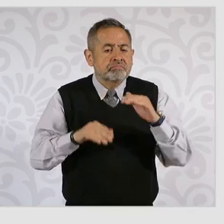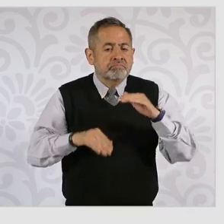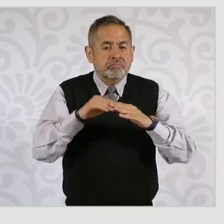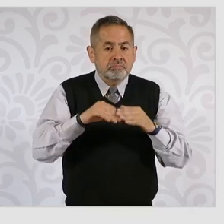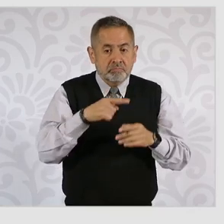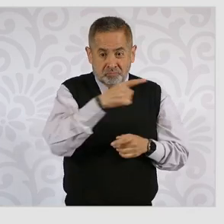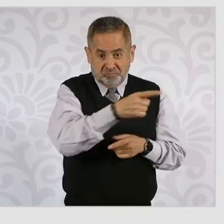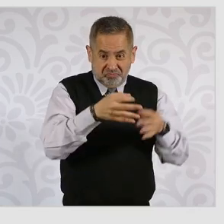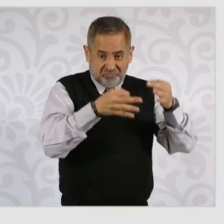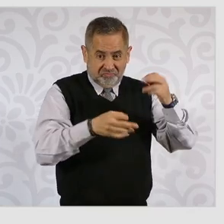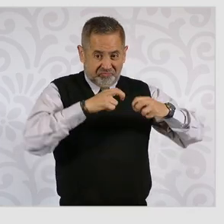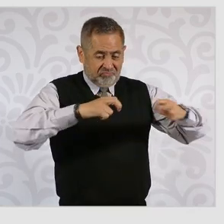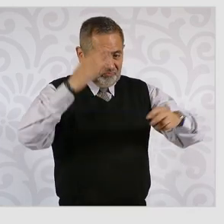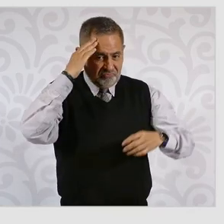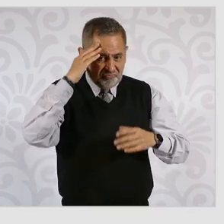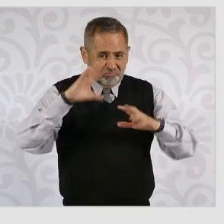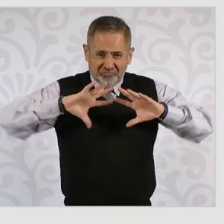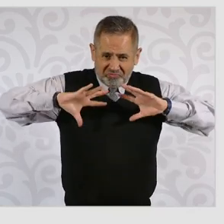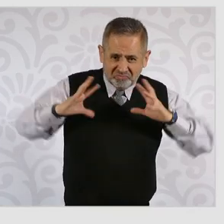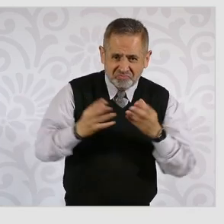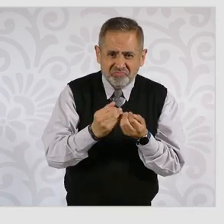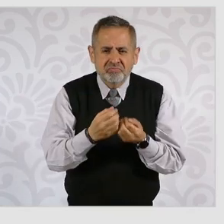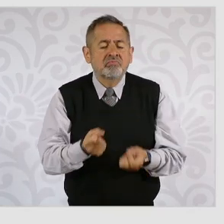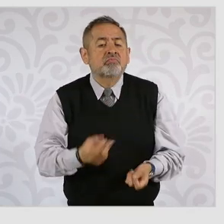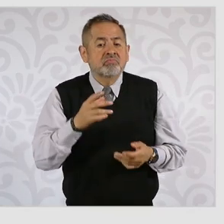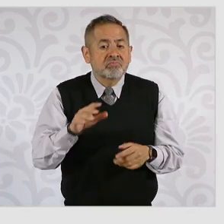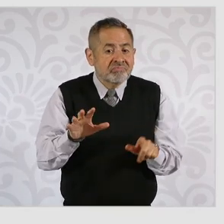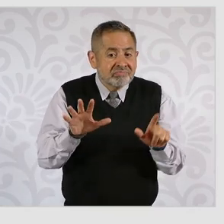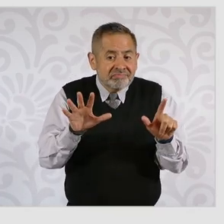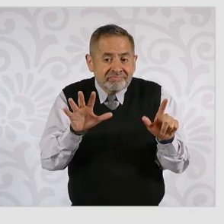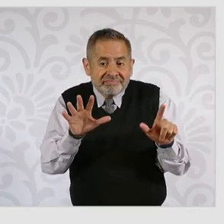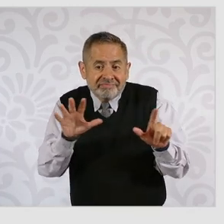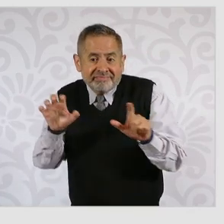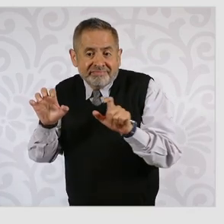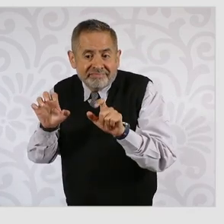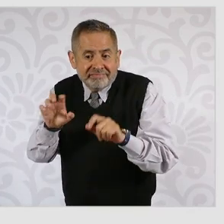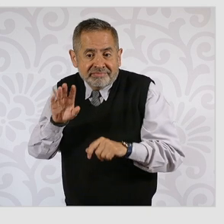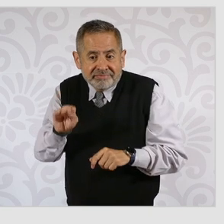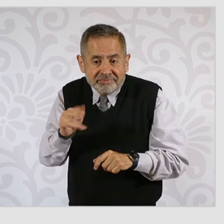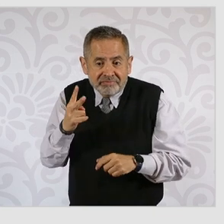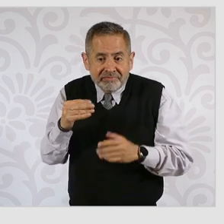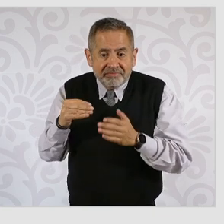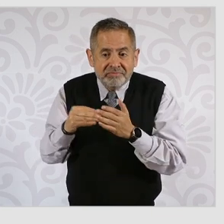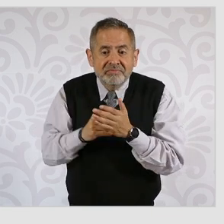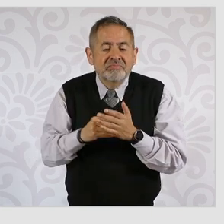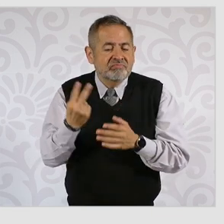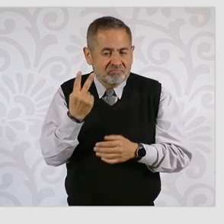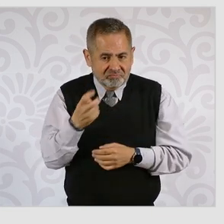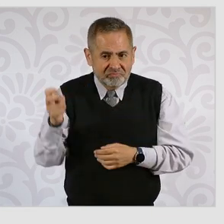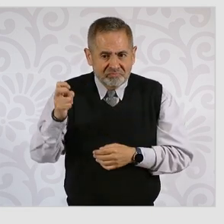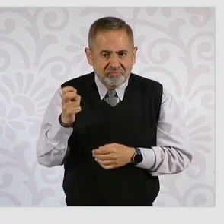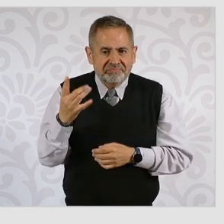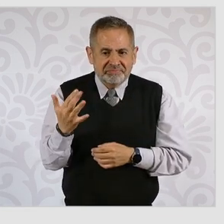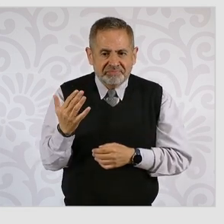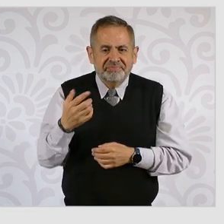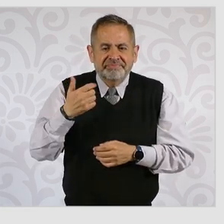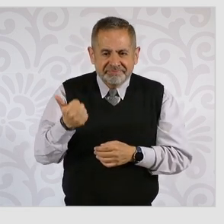ministro de la Corte un salario de 792 mil 256